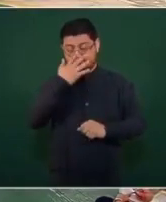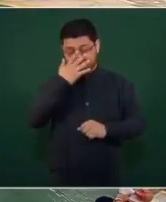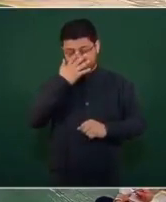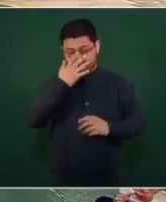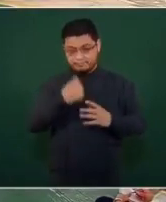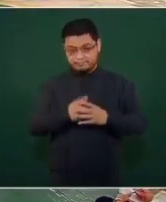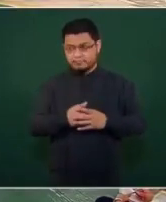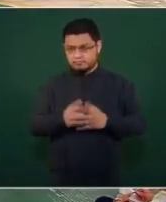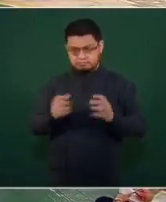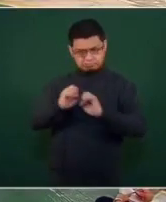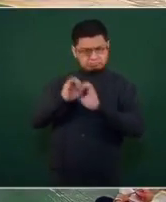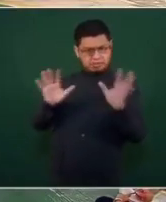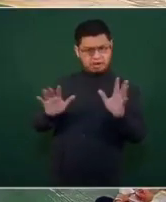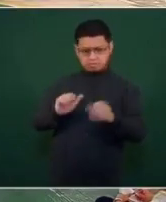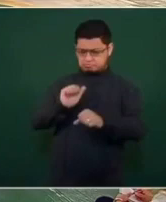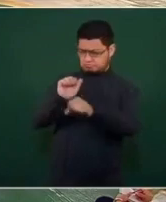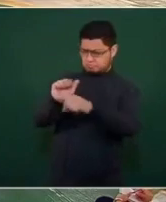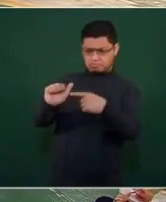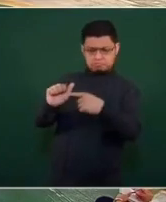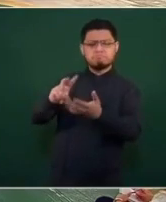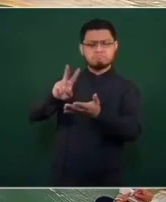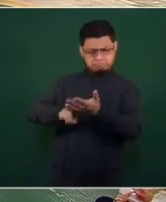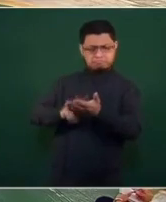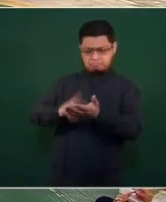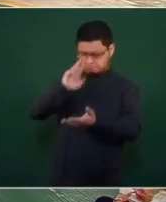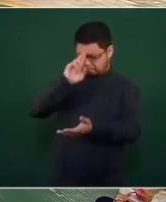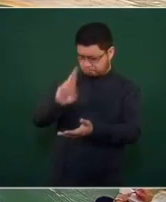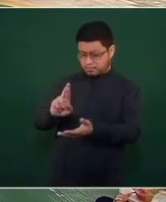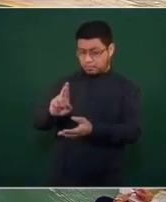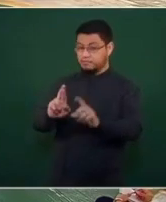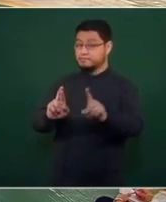hacerlo valer, pero al mismo tiempo